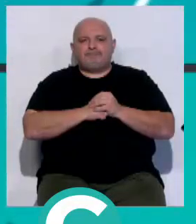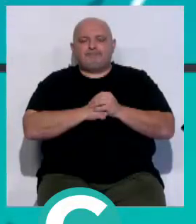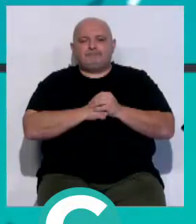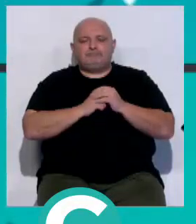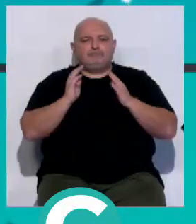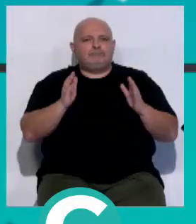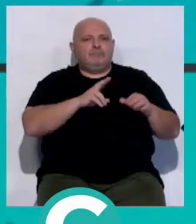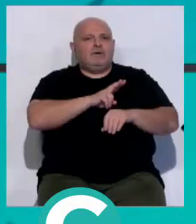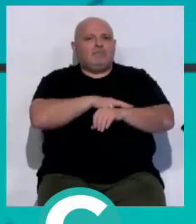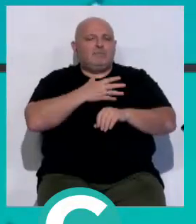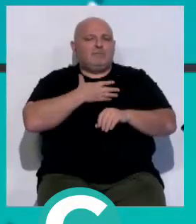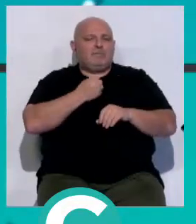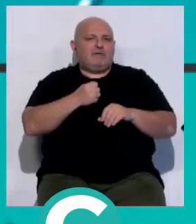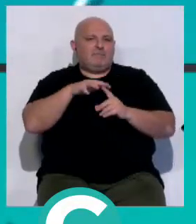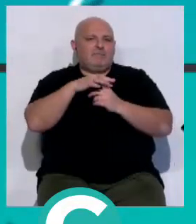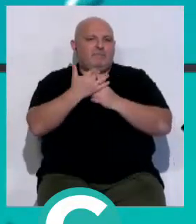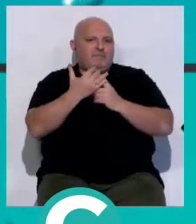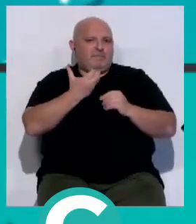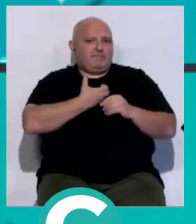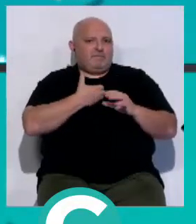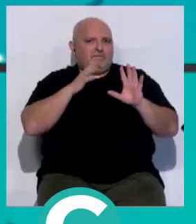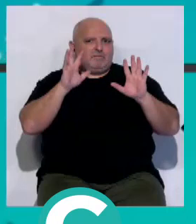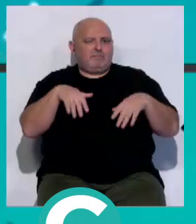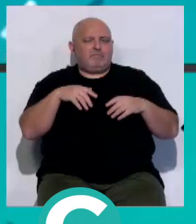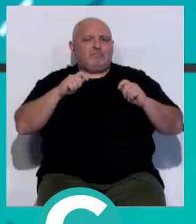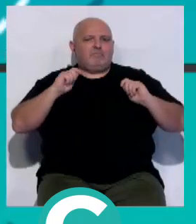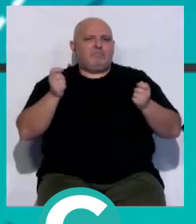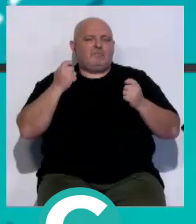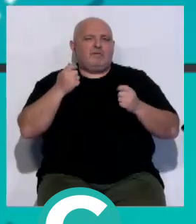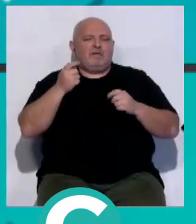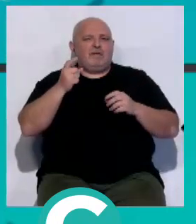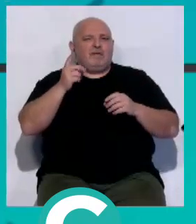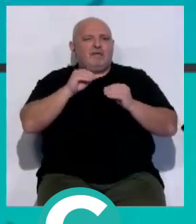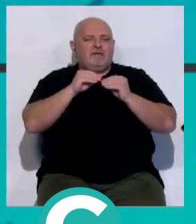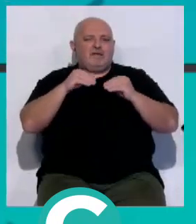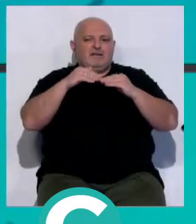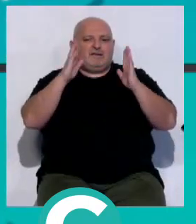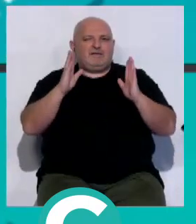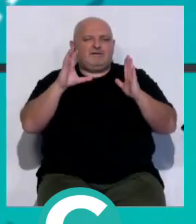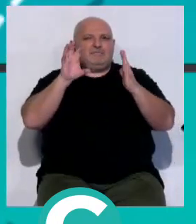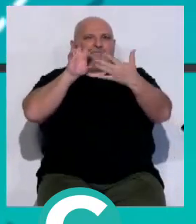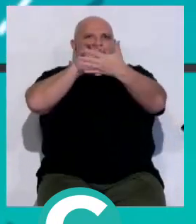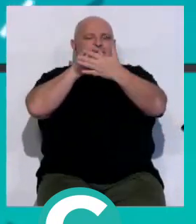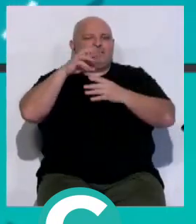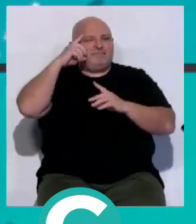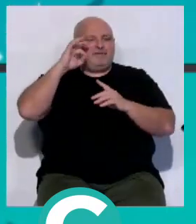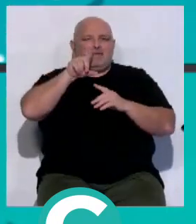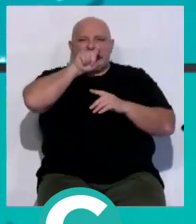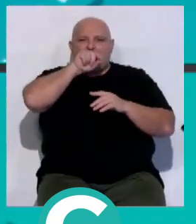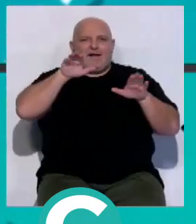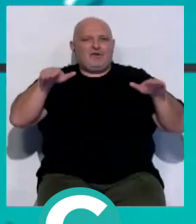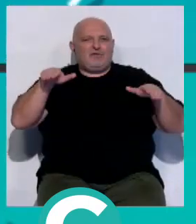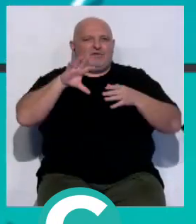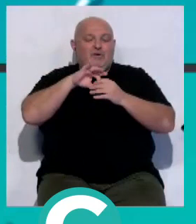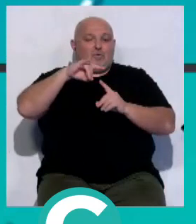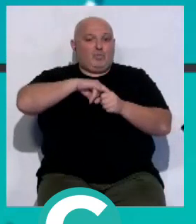La Delegación Municipal de Medio Ambiente del Ayuntamiento de Cádiz promueve la instalación de cajas nido en diferentes puntos de la ciudad. Este